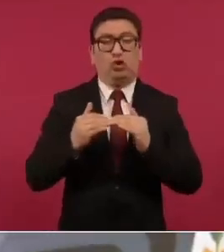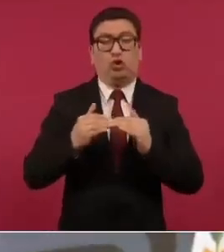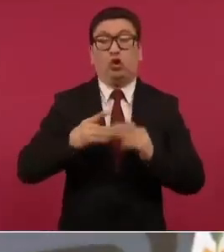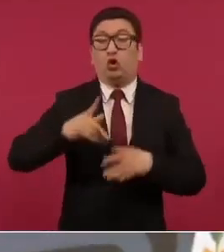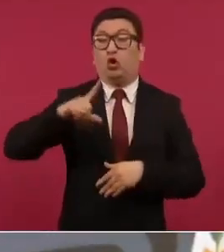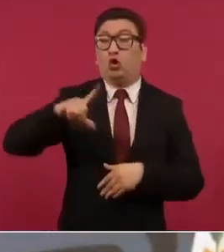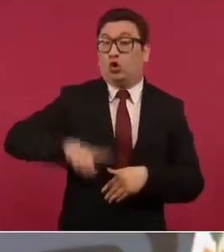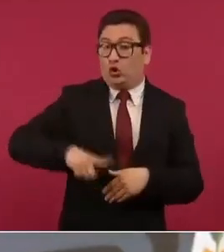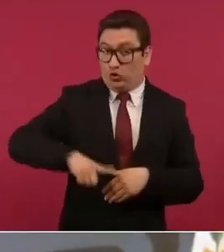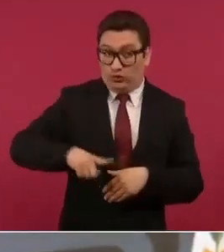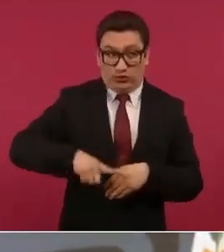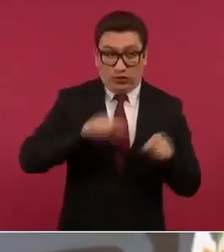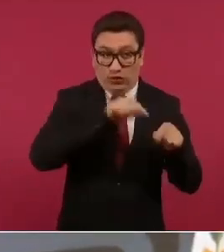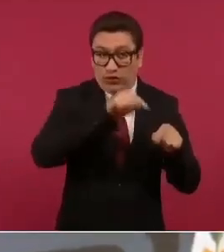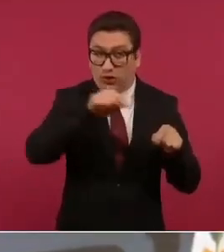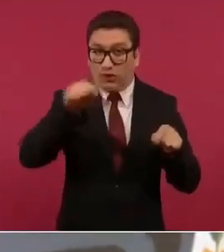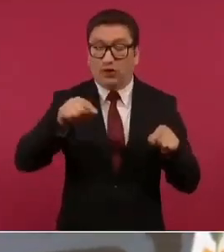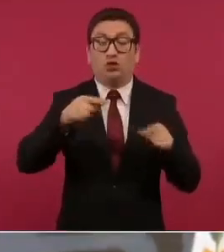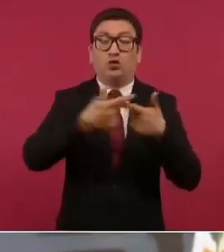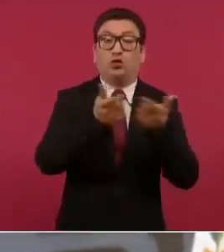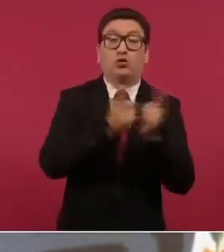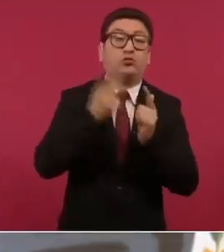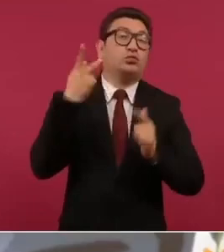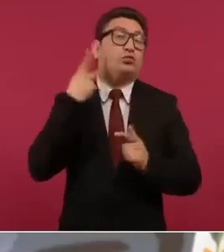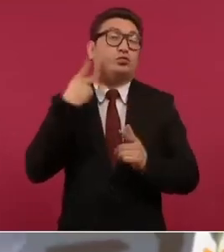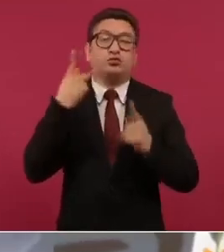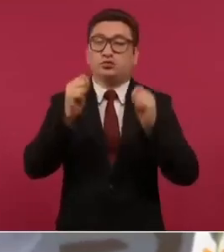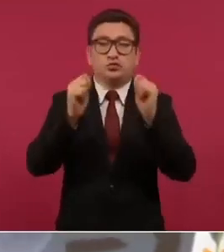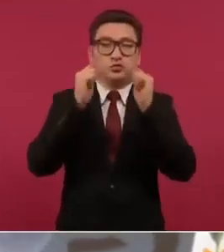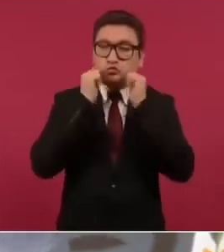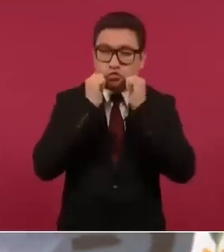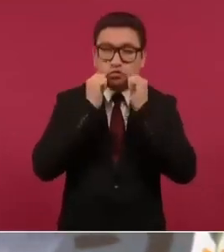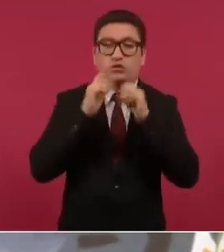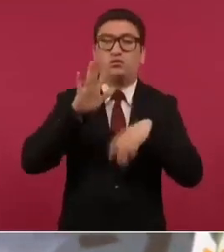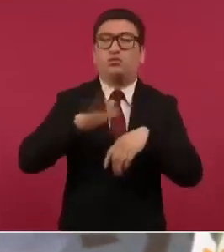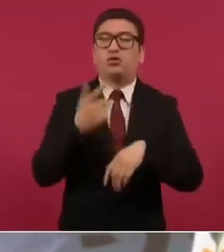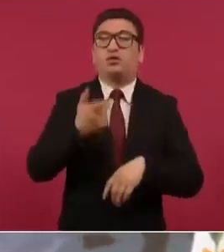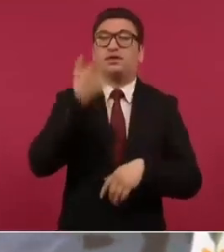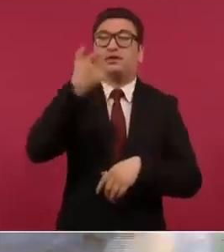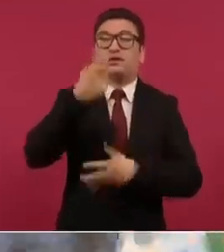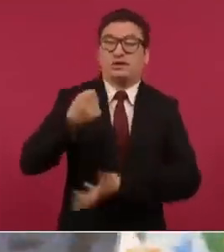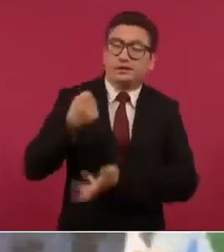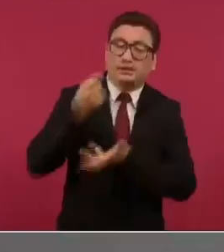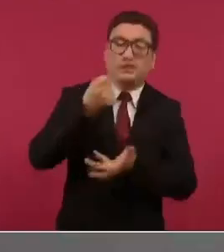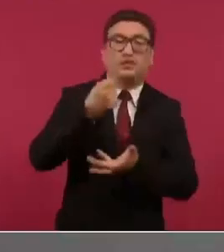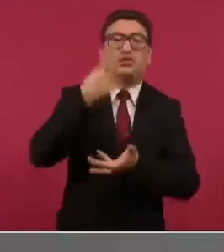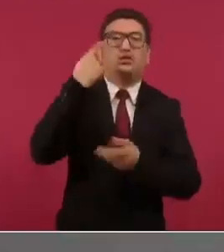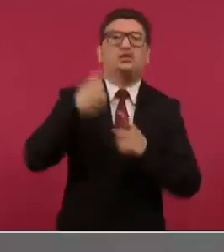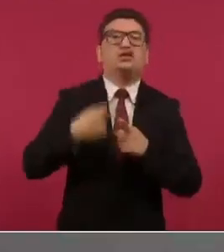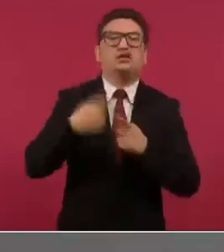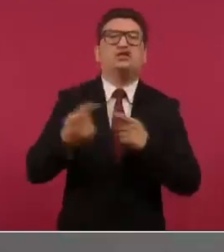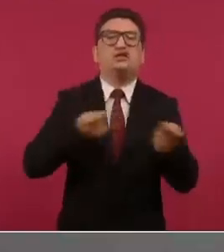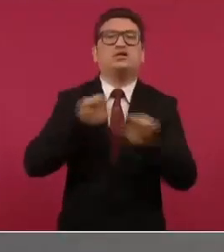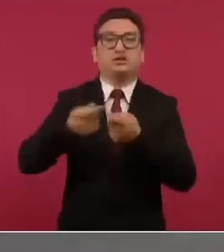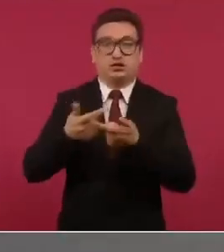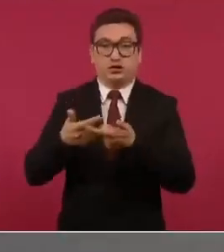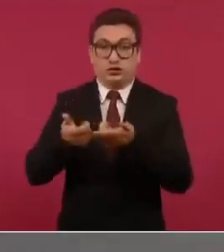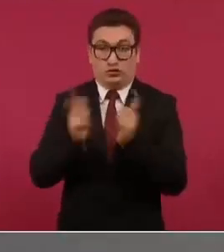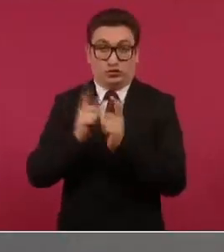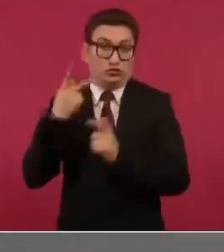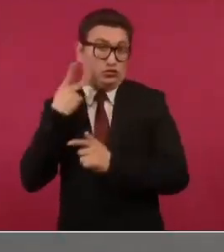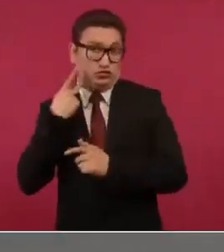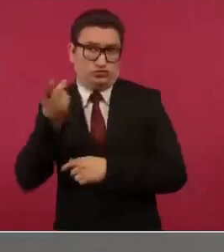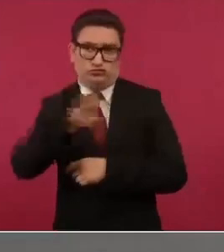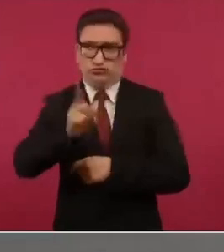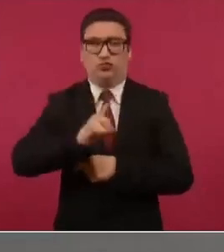gobiernos al partido que sea porque el presupuesto no es de los partidos el presupuesto es del pueblo